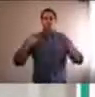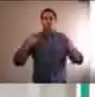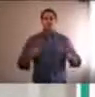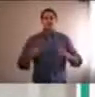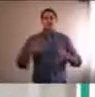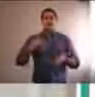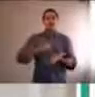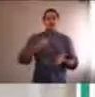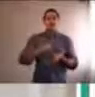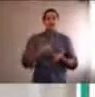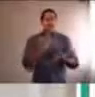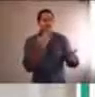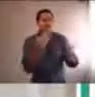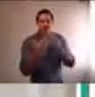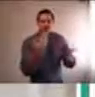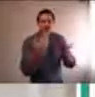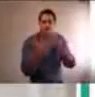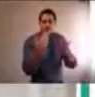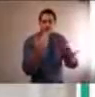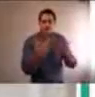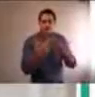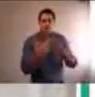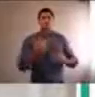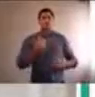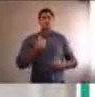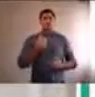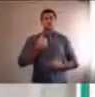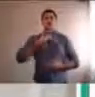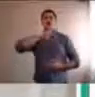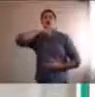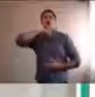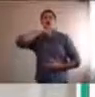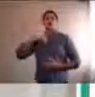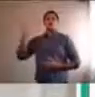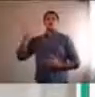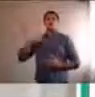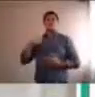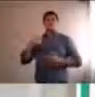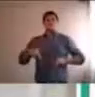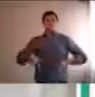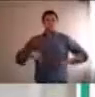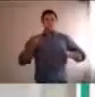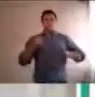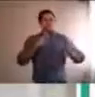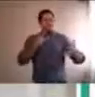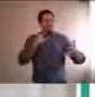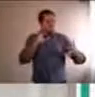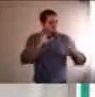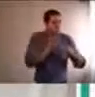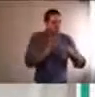¿Cómo somos gestores, como adultos, de un espacio de diálogo, de encuentro con el otro?